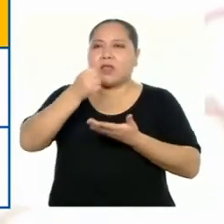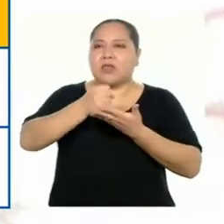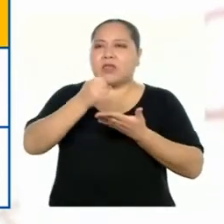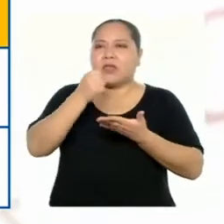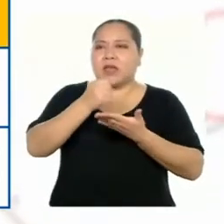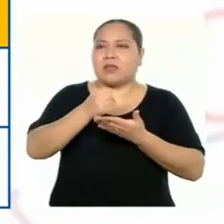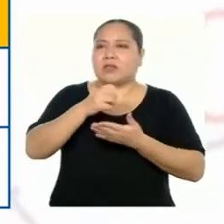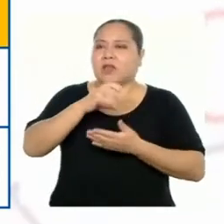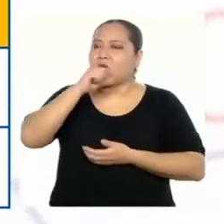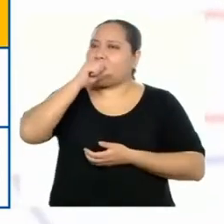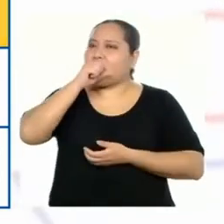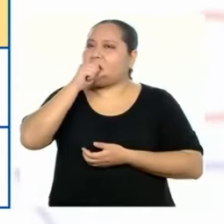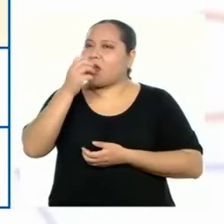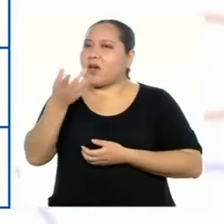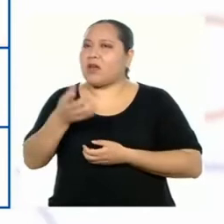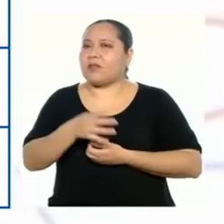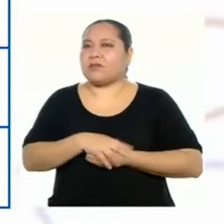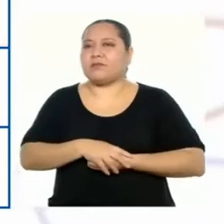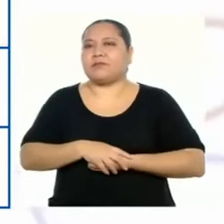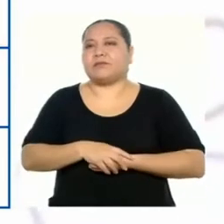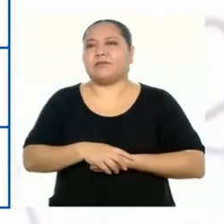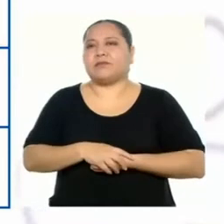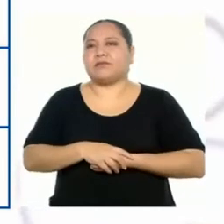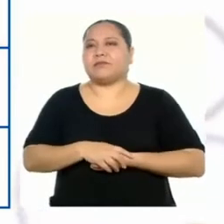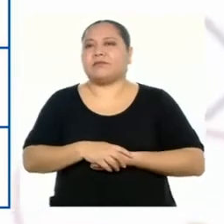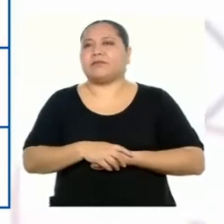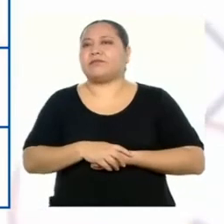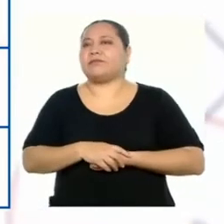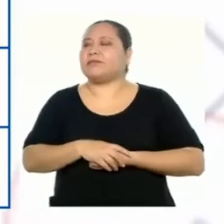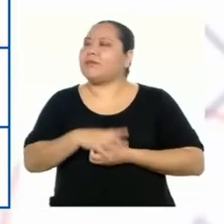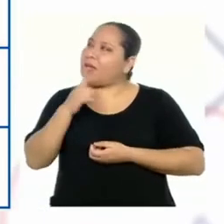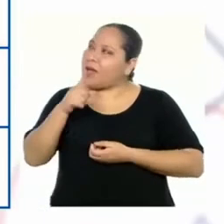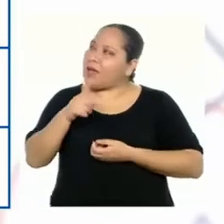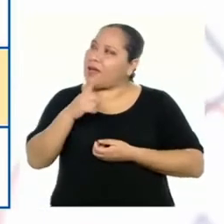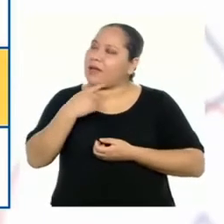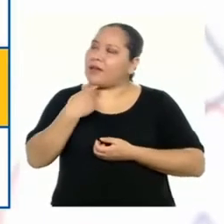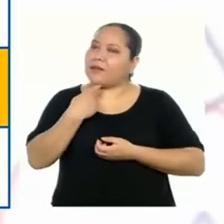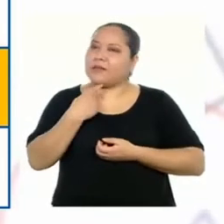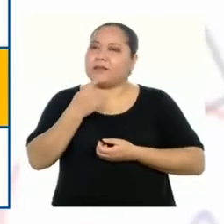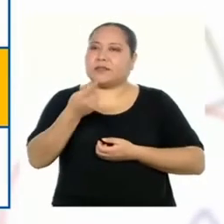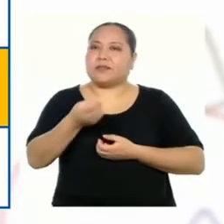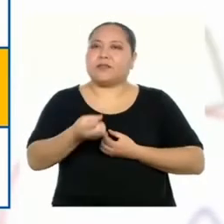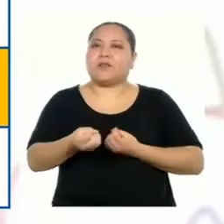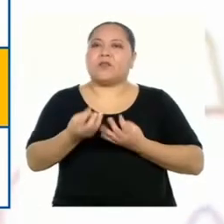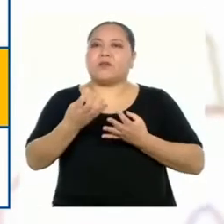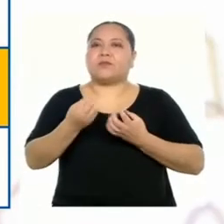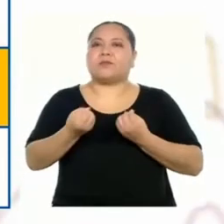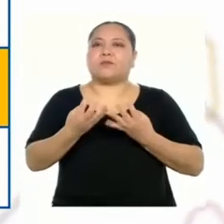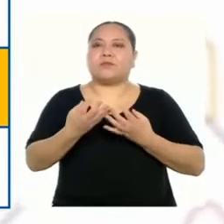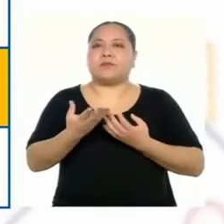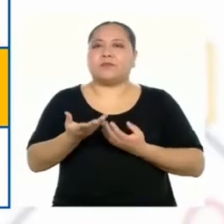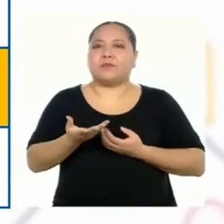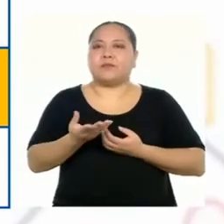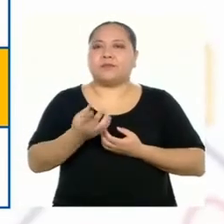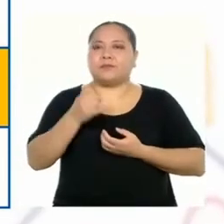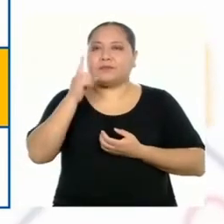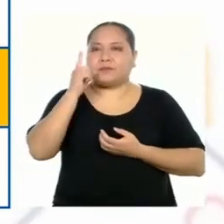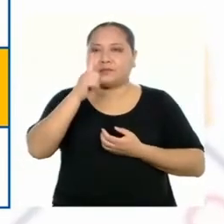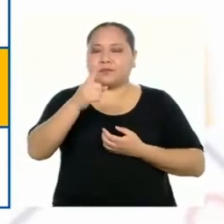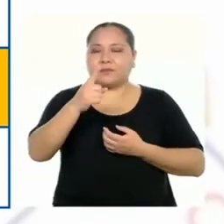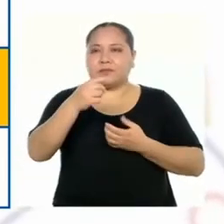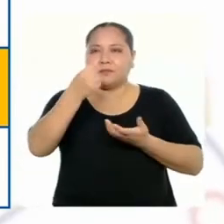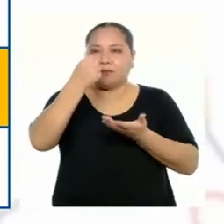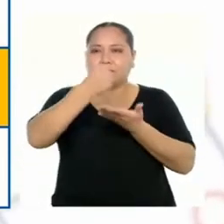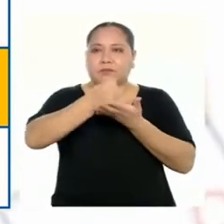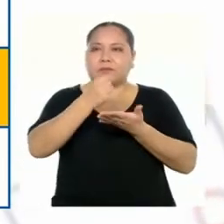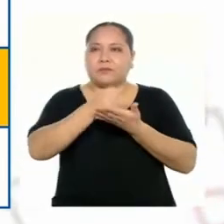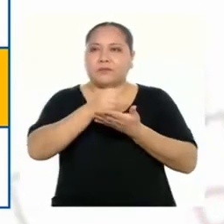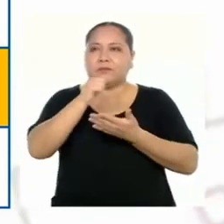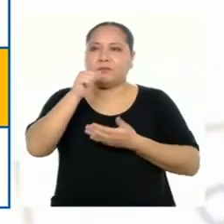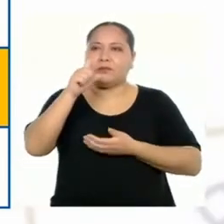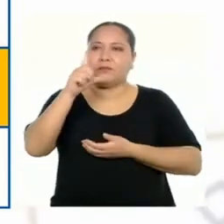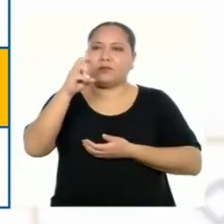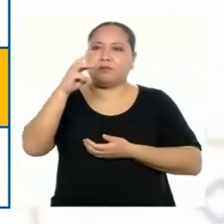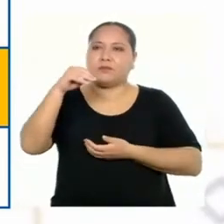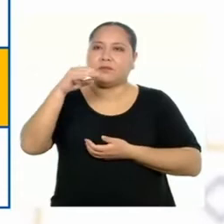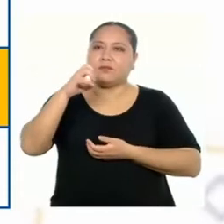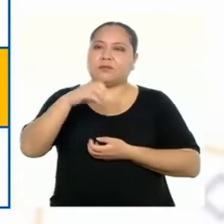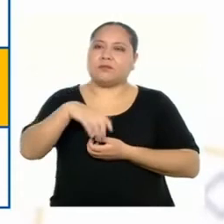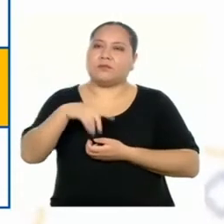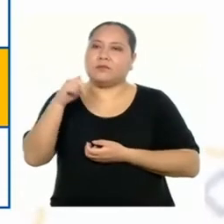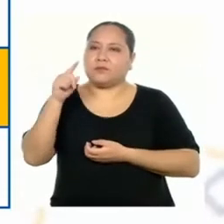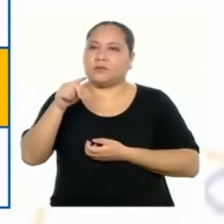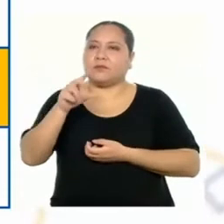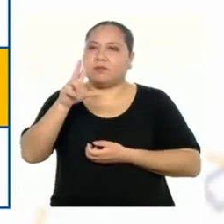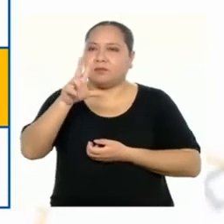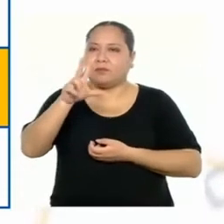una anaranjada. Entonces, la cantidad de proteínas al consumir una taza de almendras y dos huevos,